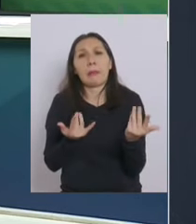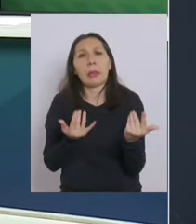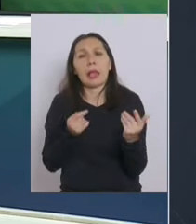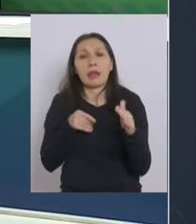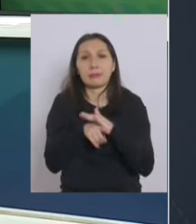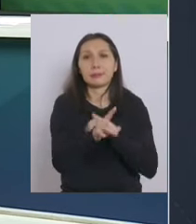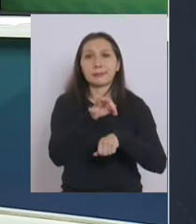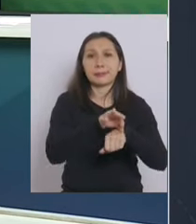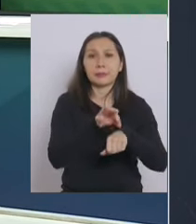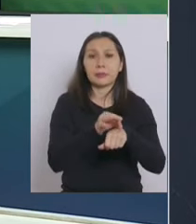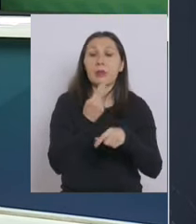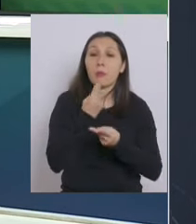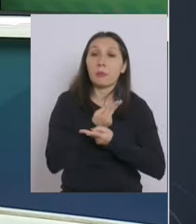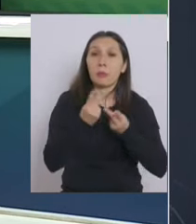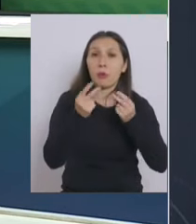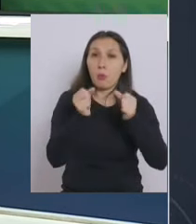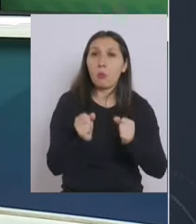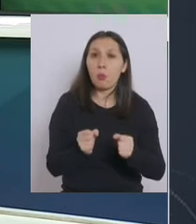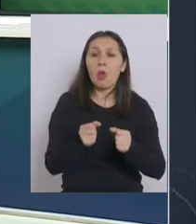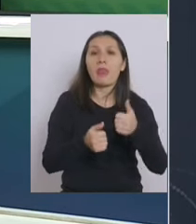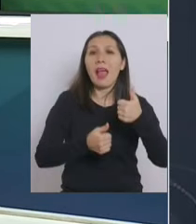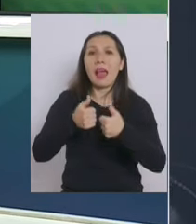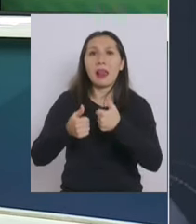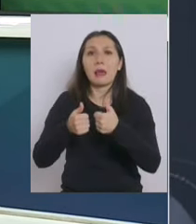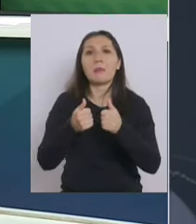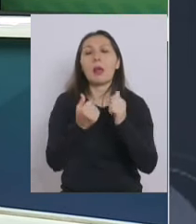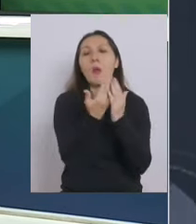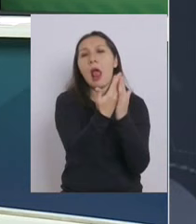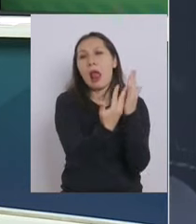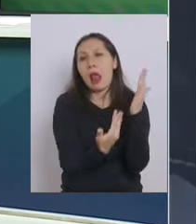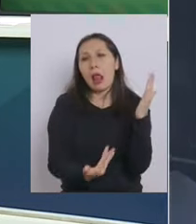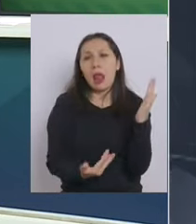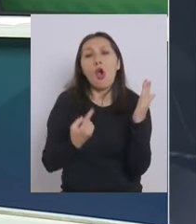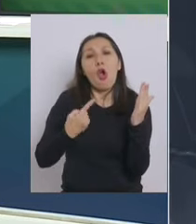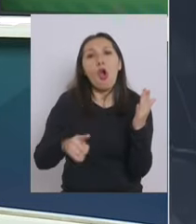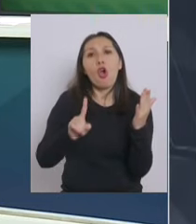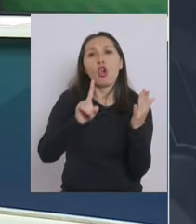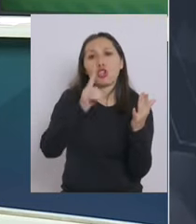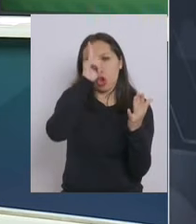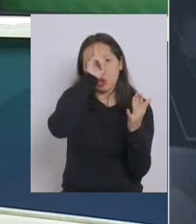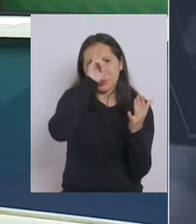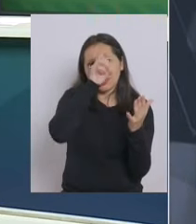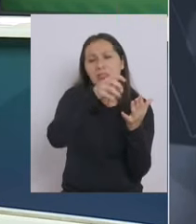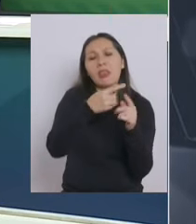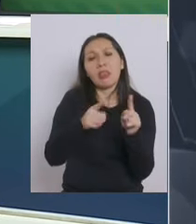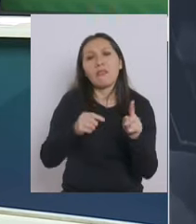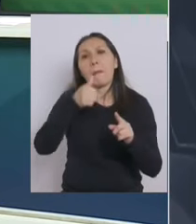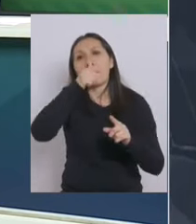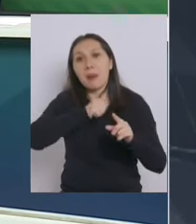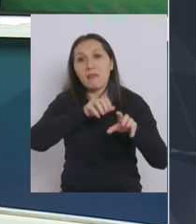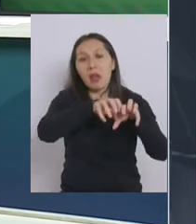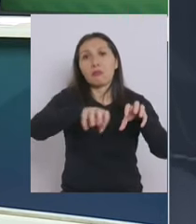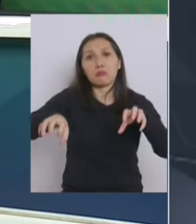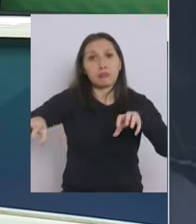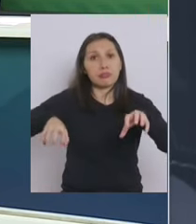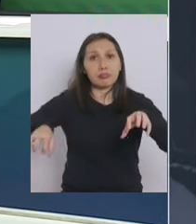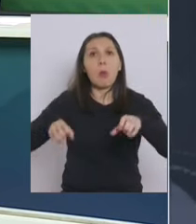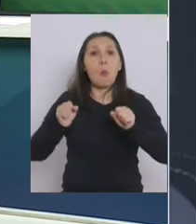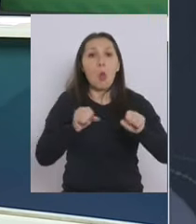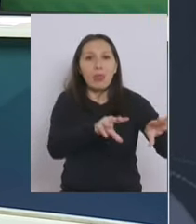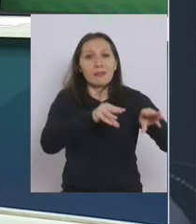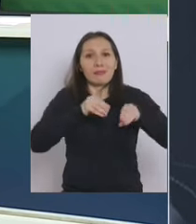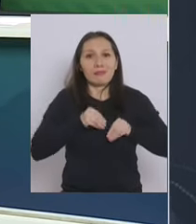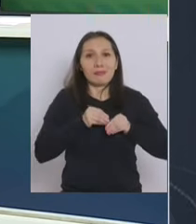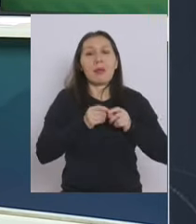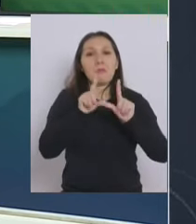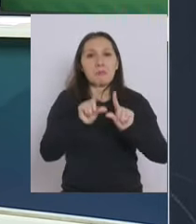anuncio respecto de que se podría licitar esta lista de espera para que otros establecimientos de salud incluyendo privados puedan hacerse cargo de este